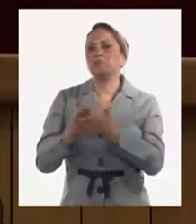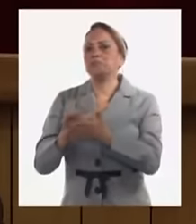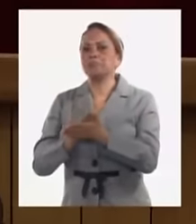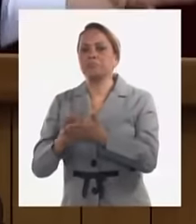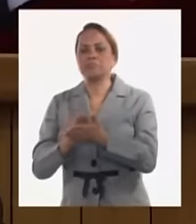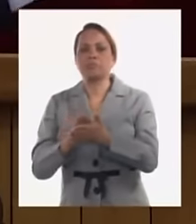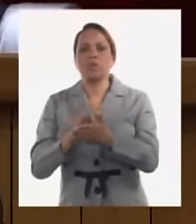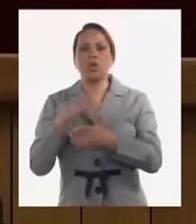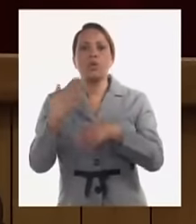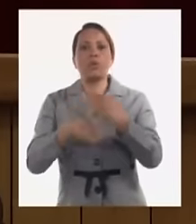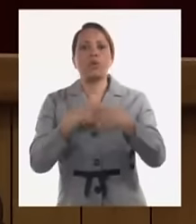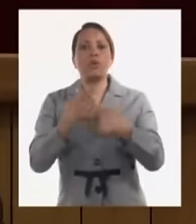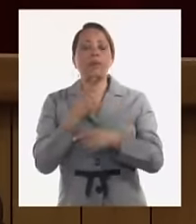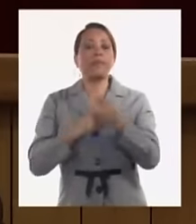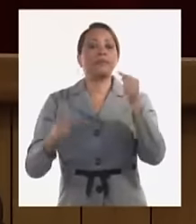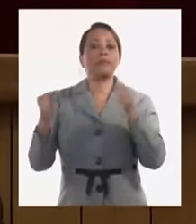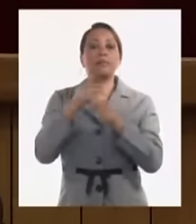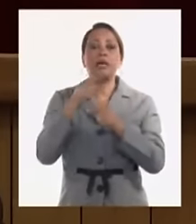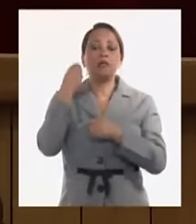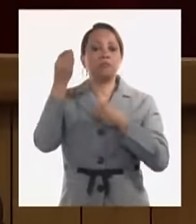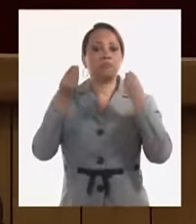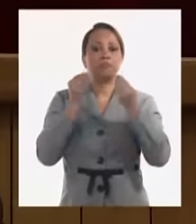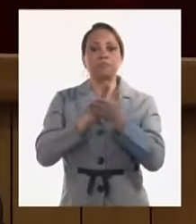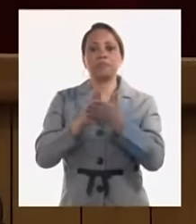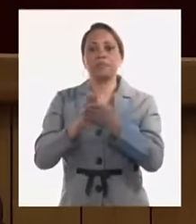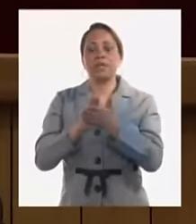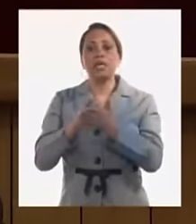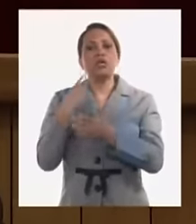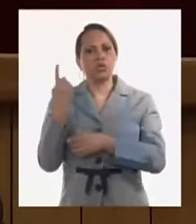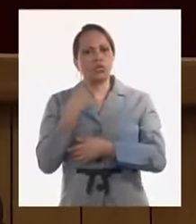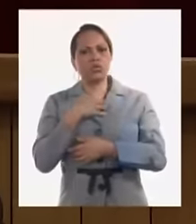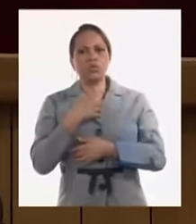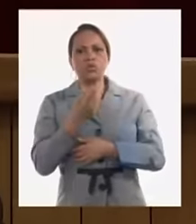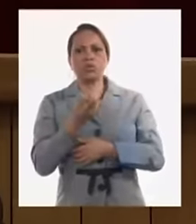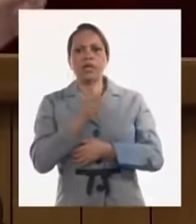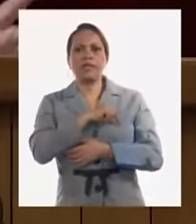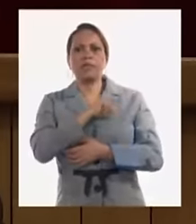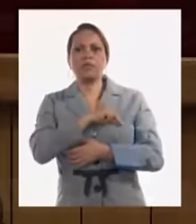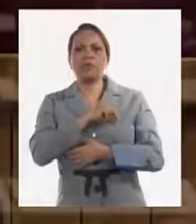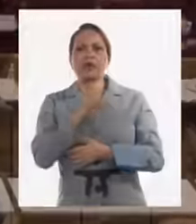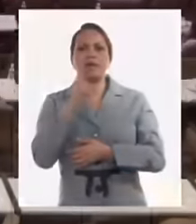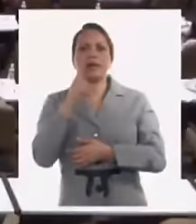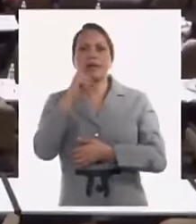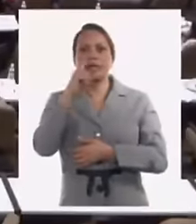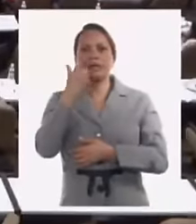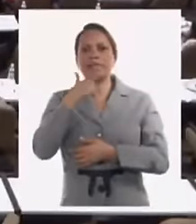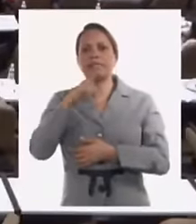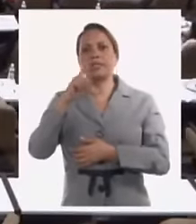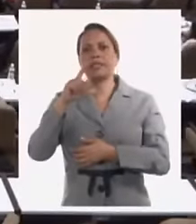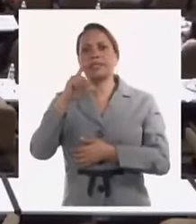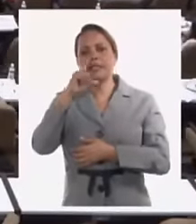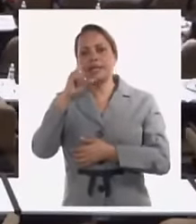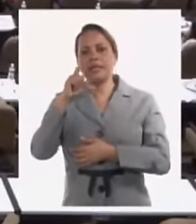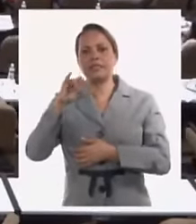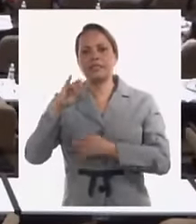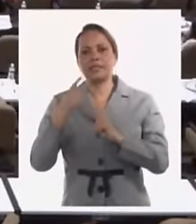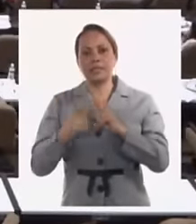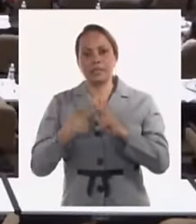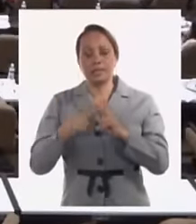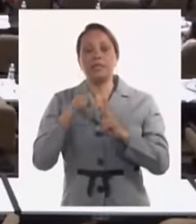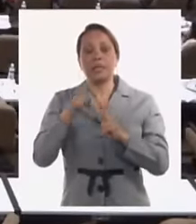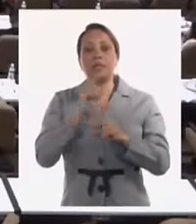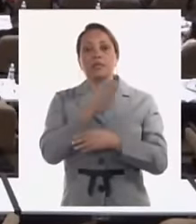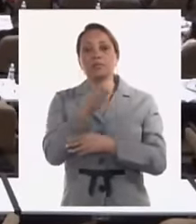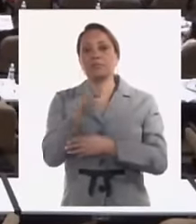problemas principales nosotros hicimos un trabajo la compañera diputada Nancy hizo un recorrido por varios municipios provincias